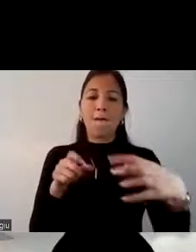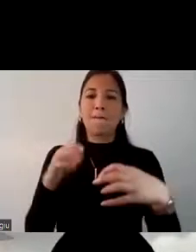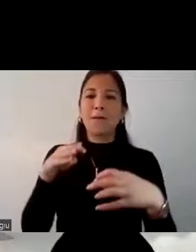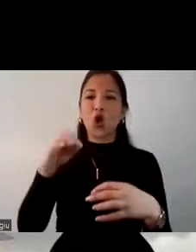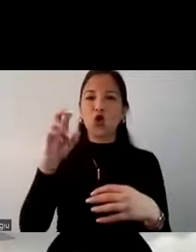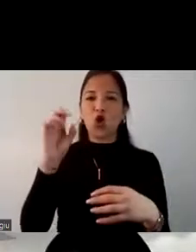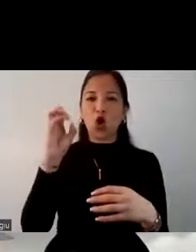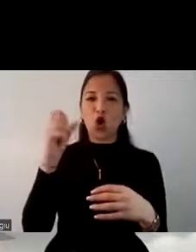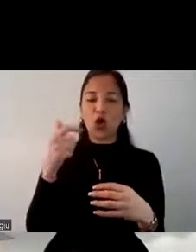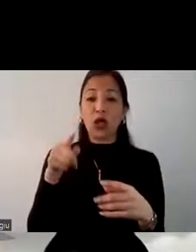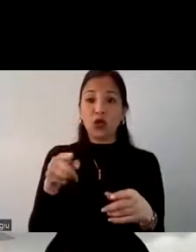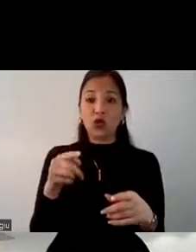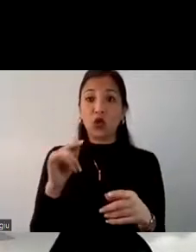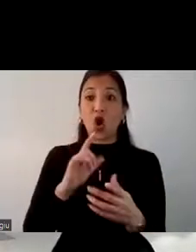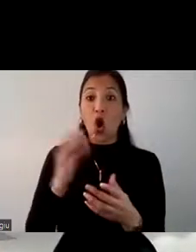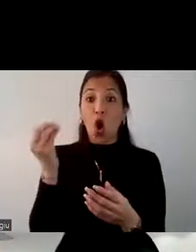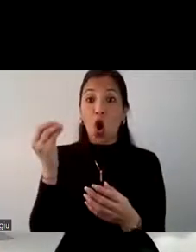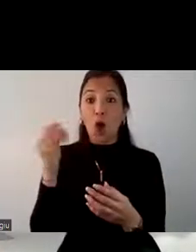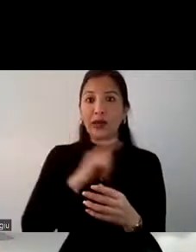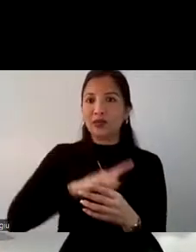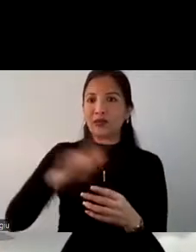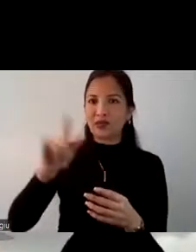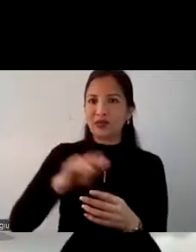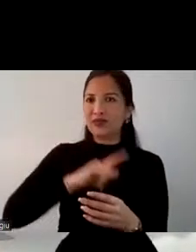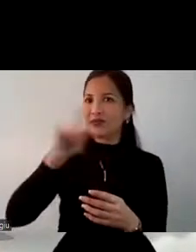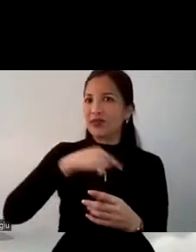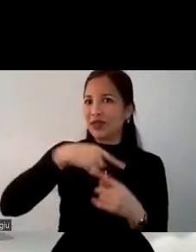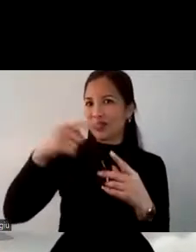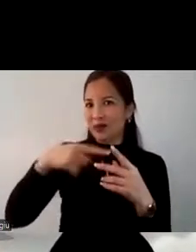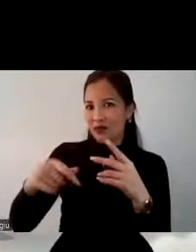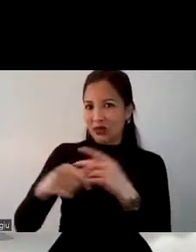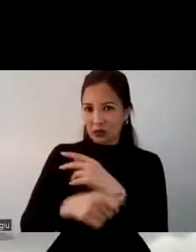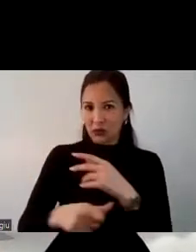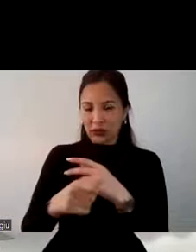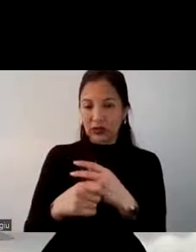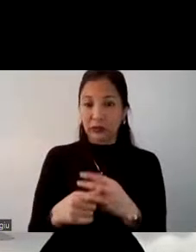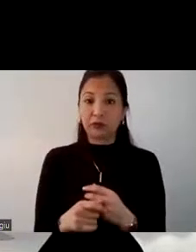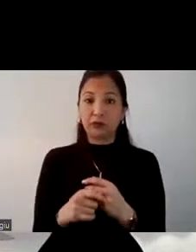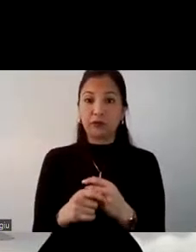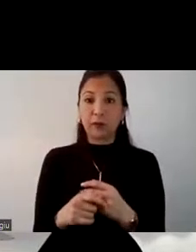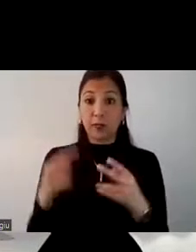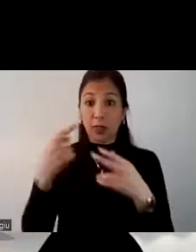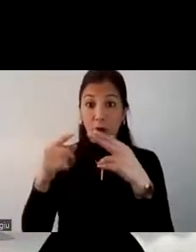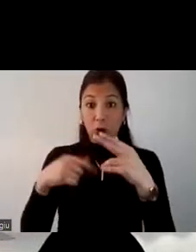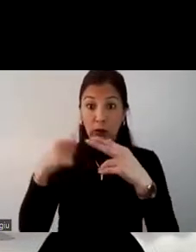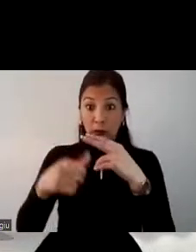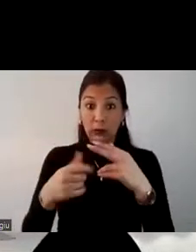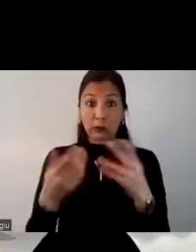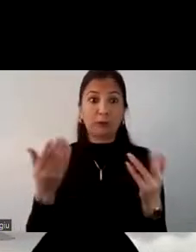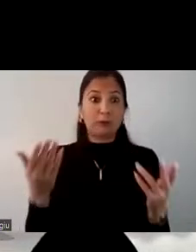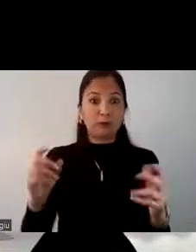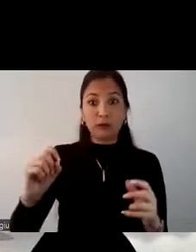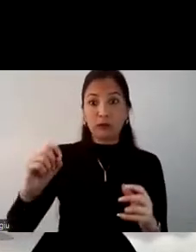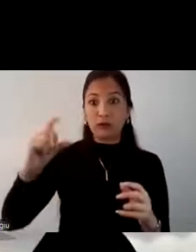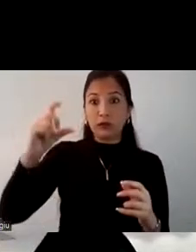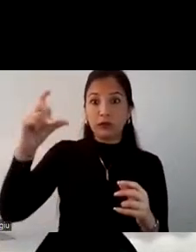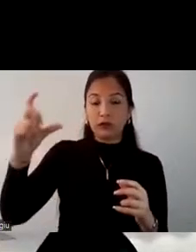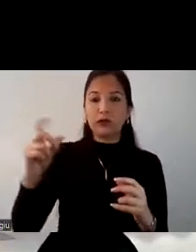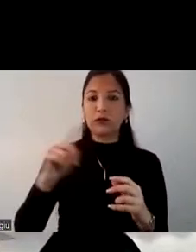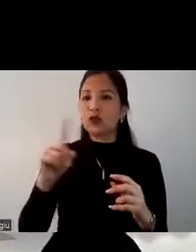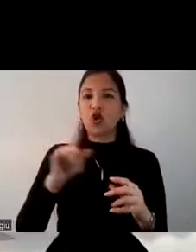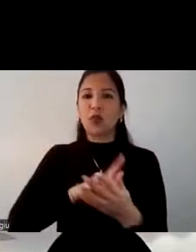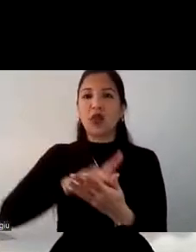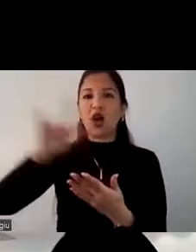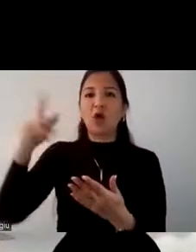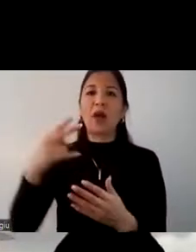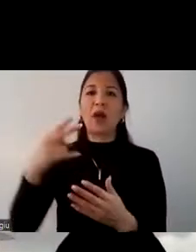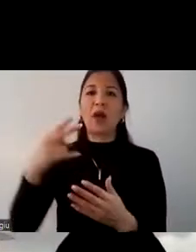Y ellos son los que están incentivando el turismo internacional. Por otra parte, vemos que efectivamente también creció el que no realizó viajes por vacaciones.